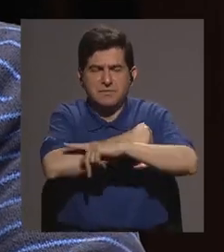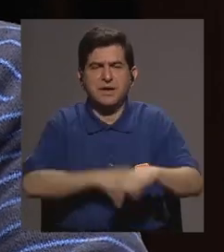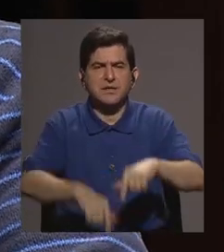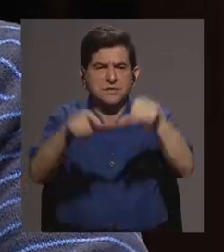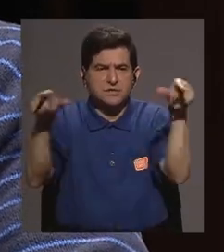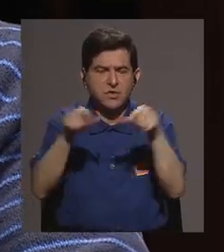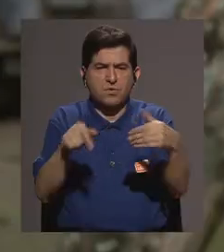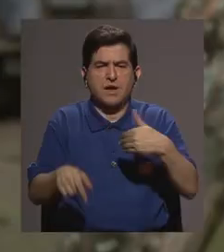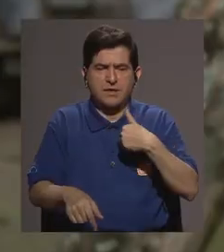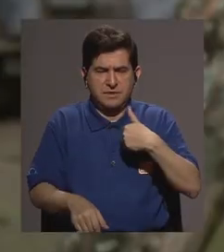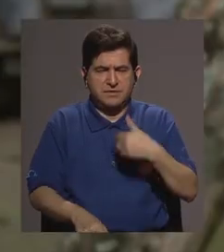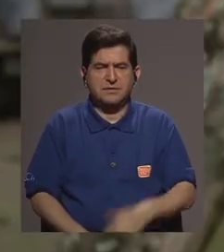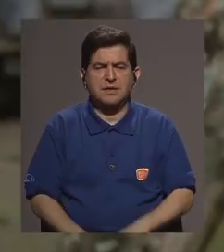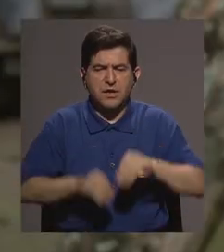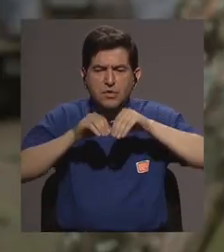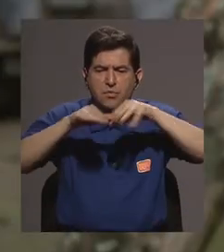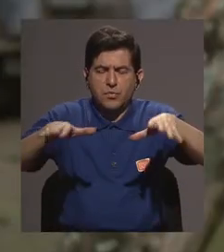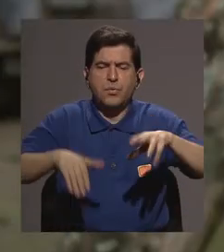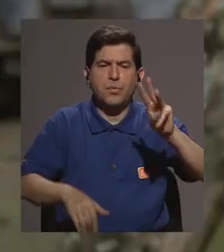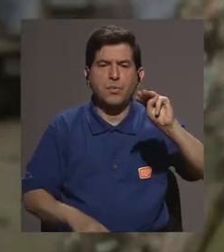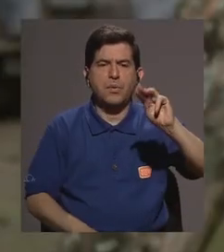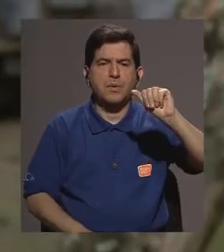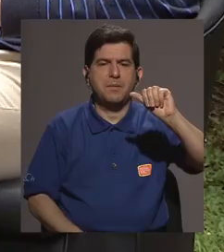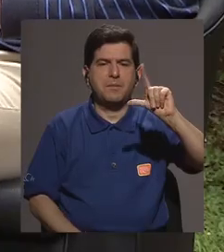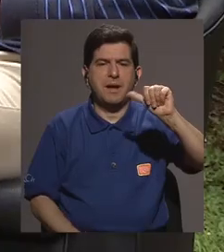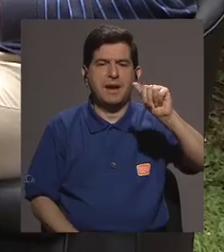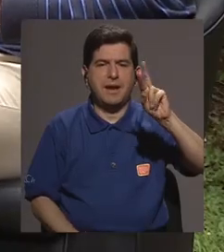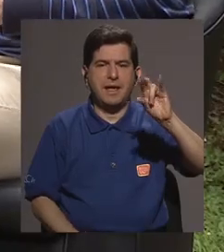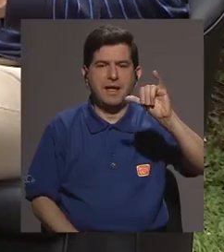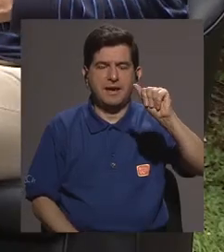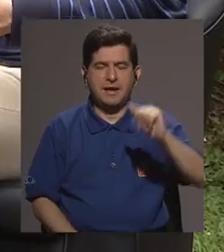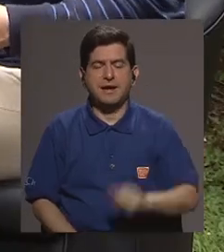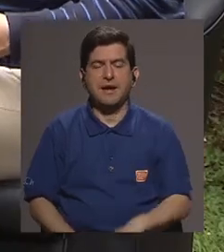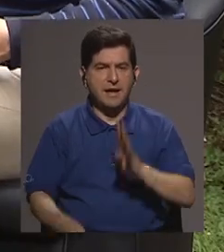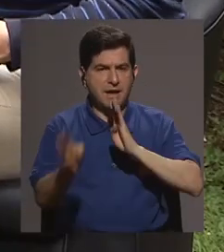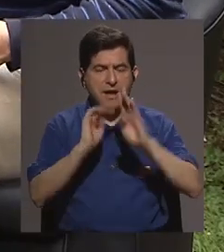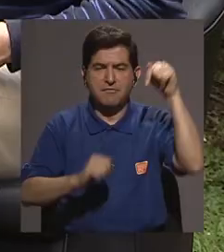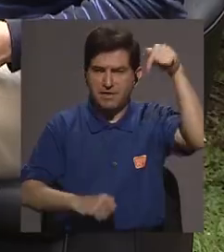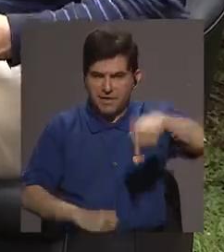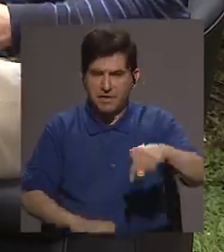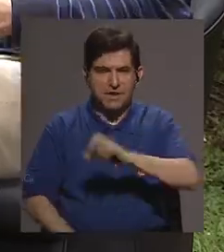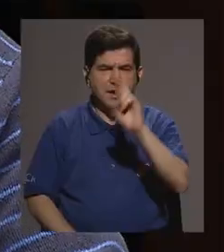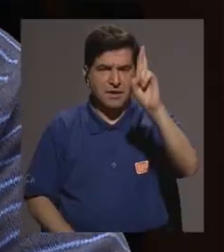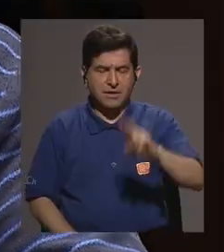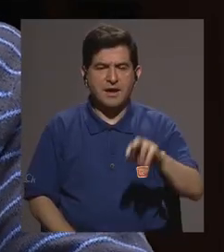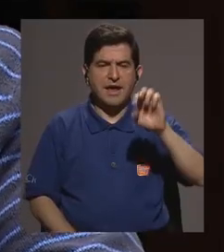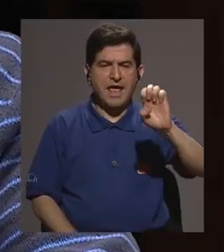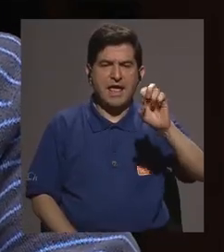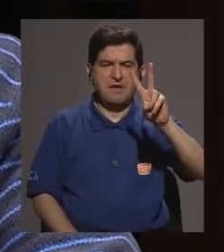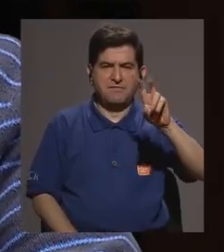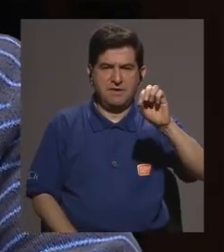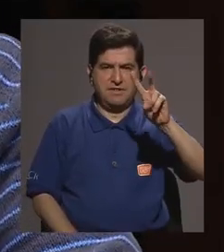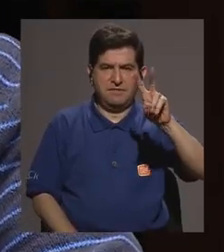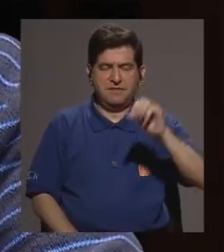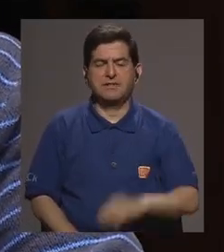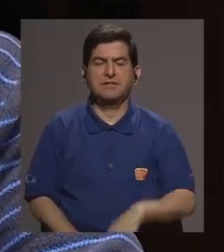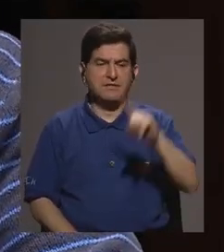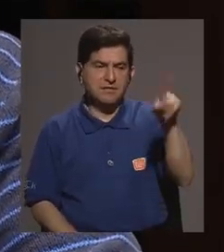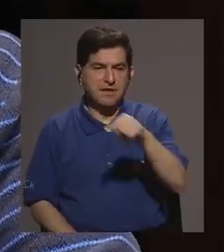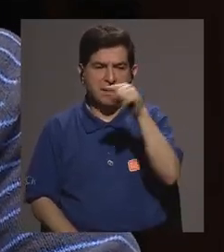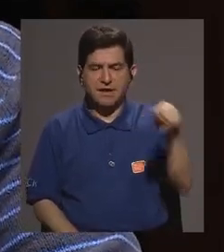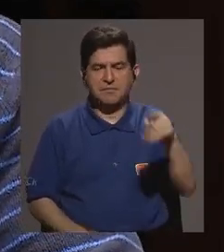de un país o de una zona que tiene transmisión de malaria bueno estamos conversando acerca de Costa Rica E2020